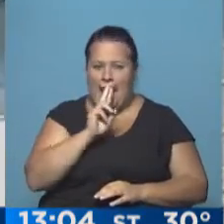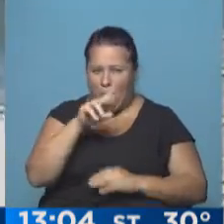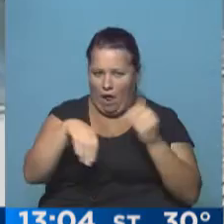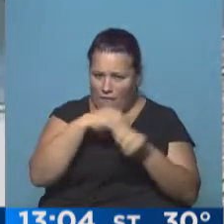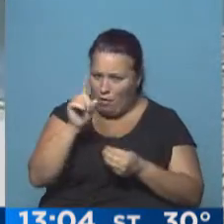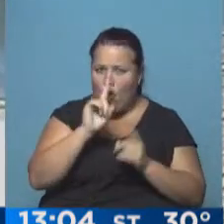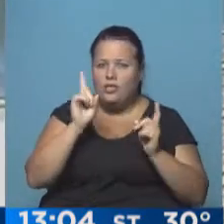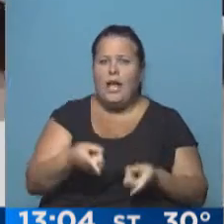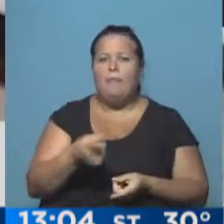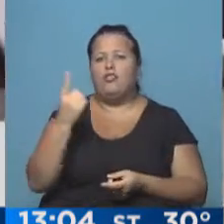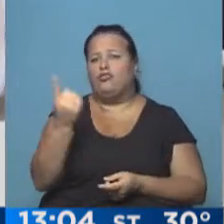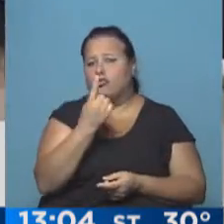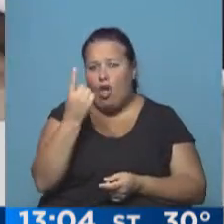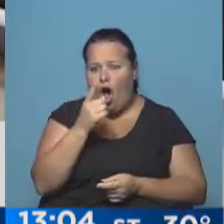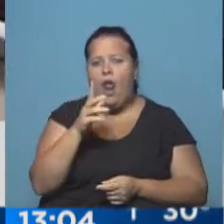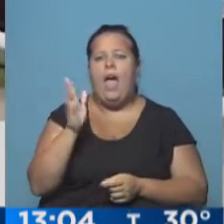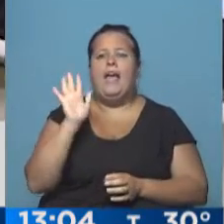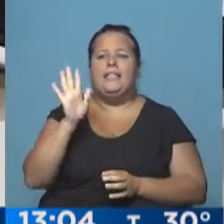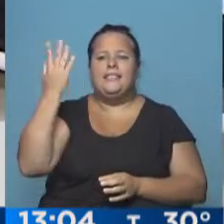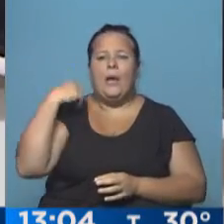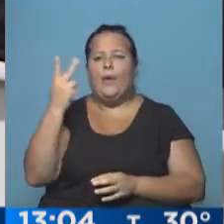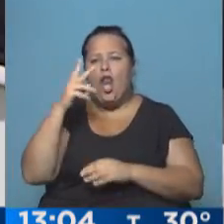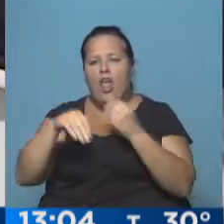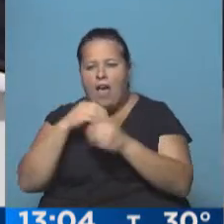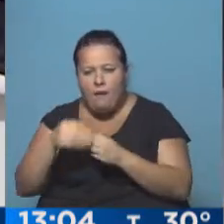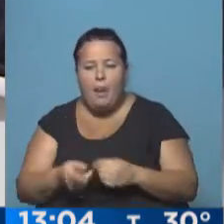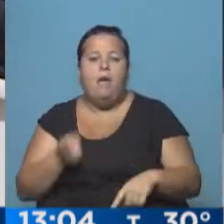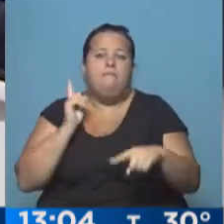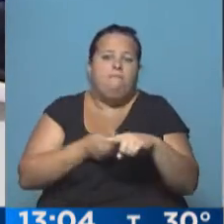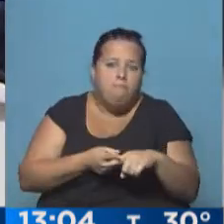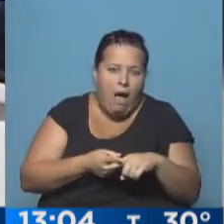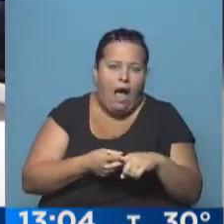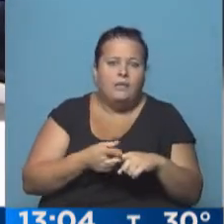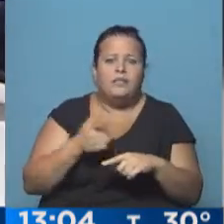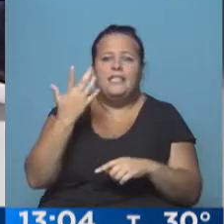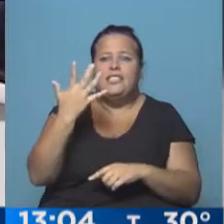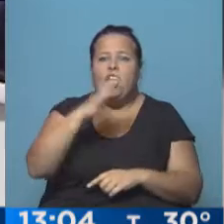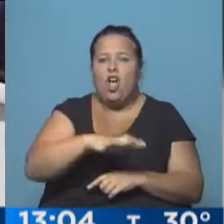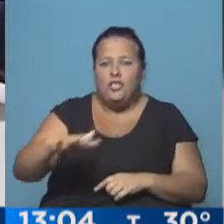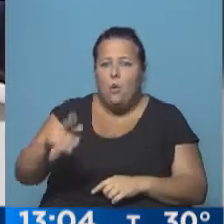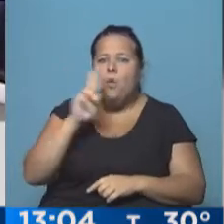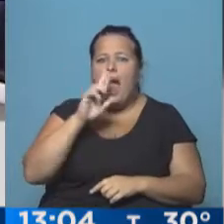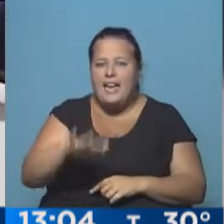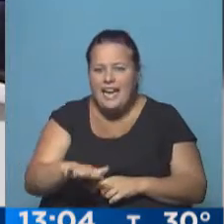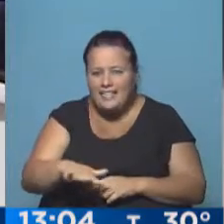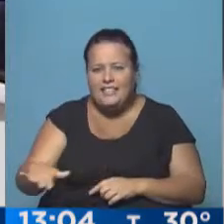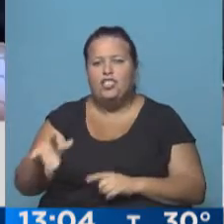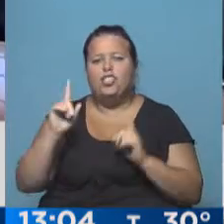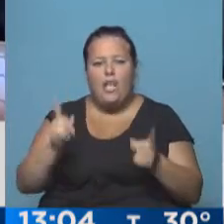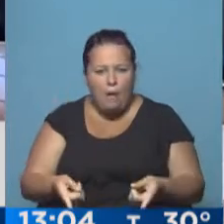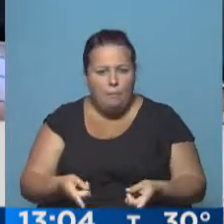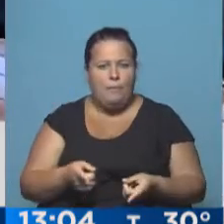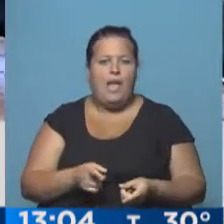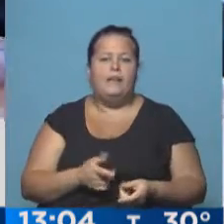familia, estaban solas, venían de un velorio familiar, sino que se encontraban 5 menores, entre algunas nenitas y chiquitos que también